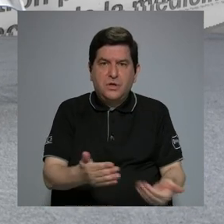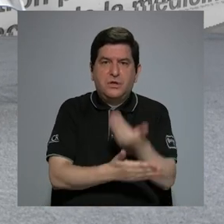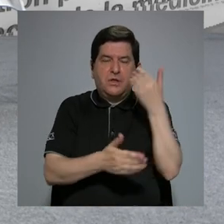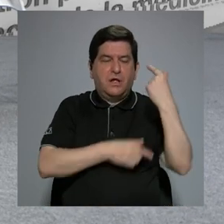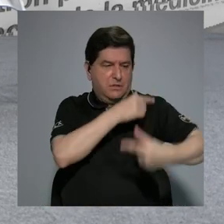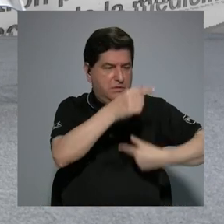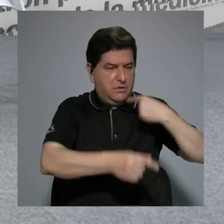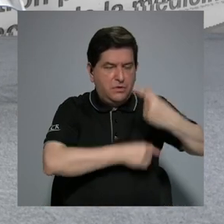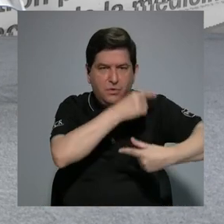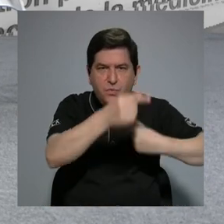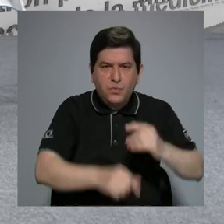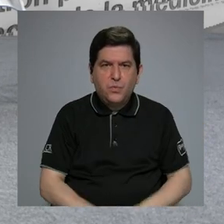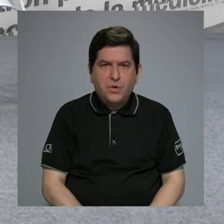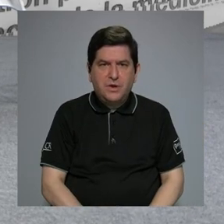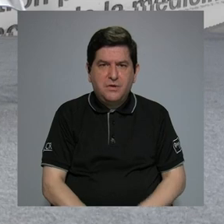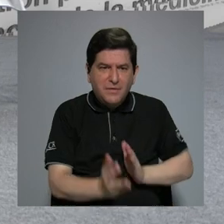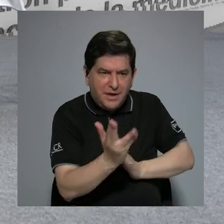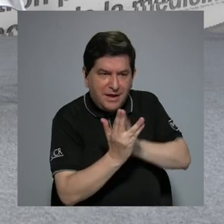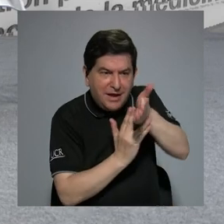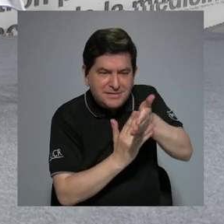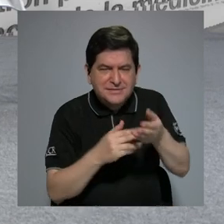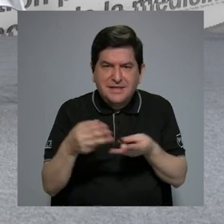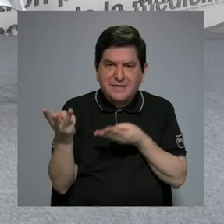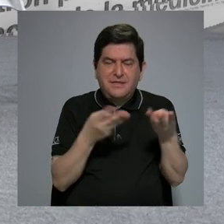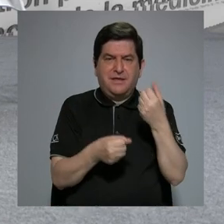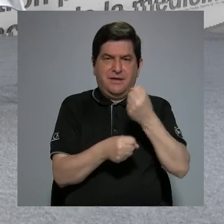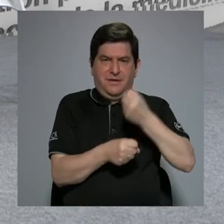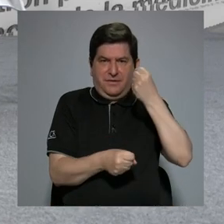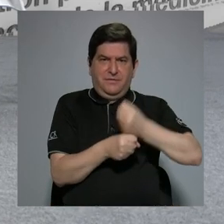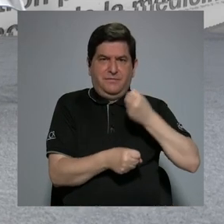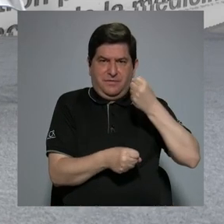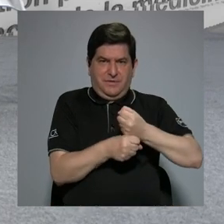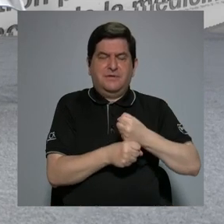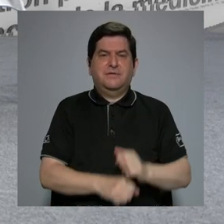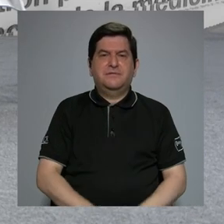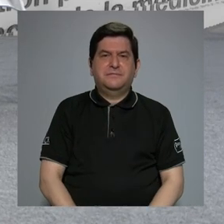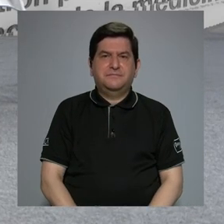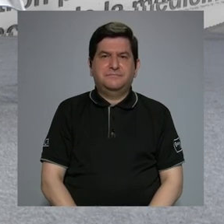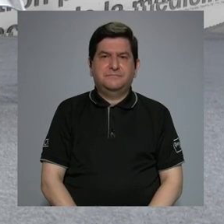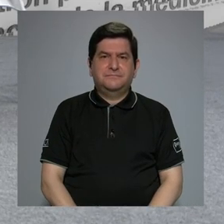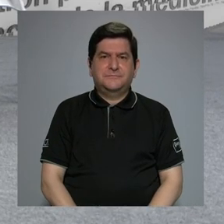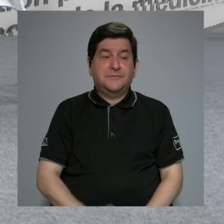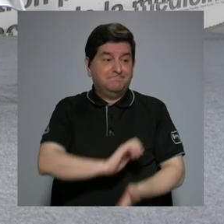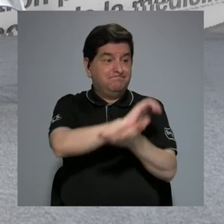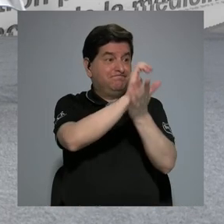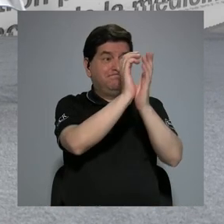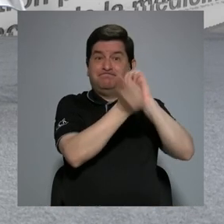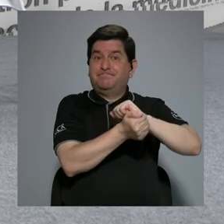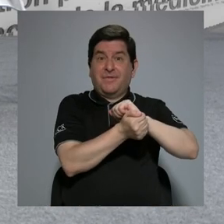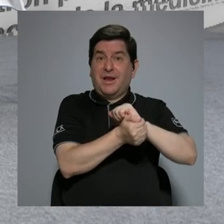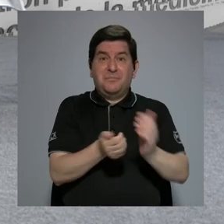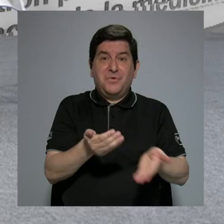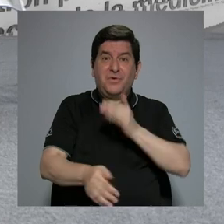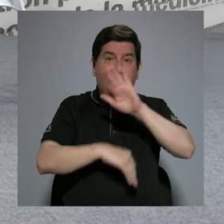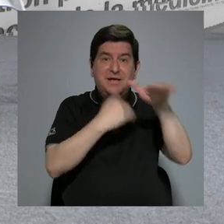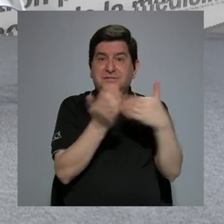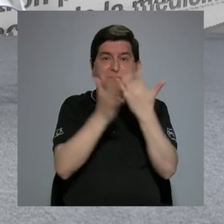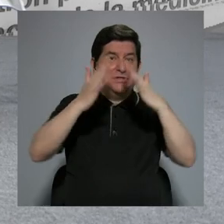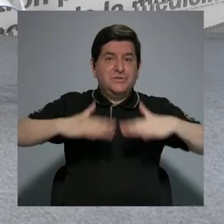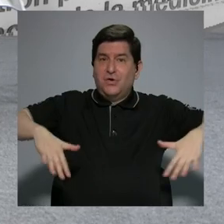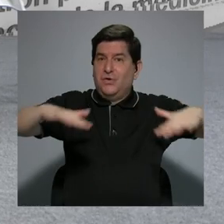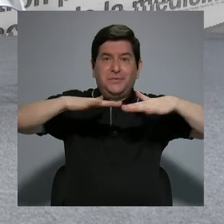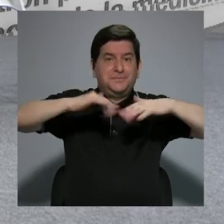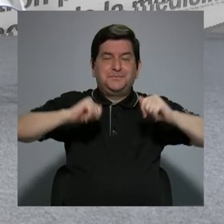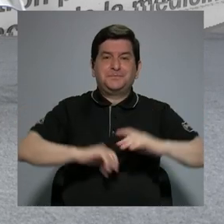generaciones entrar en un mercado laboral que... De ahí nos cambió prácticamente todos los campos,